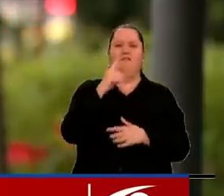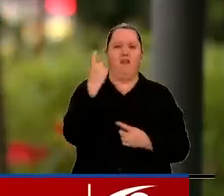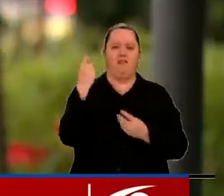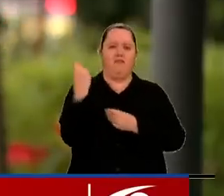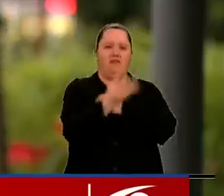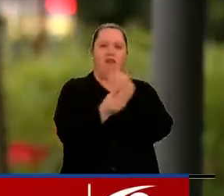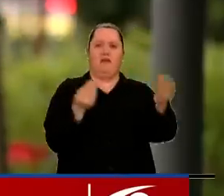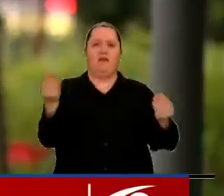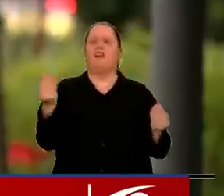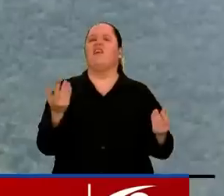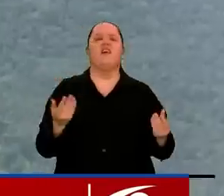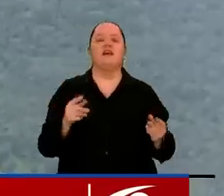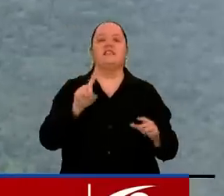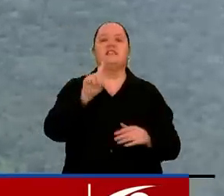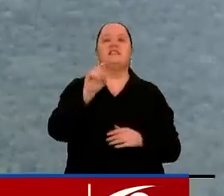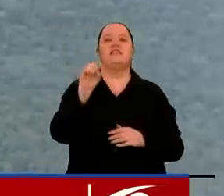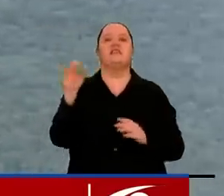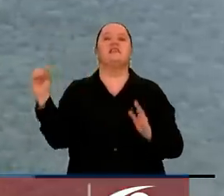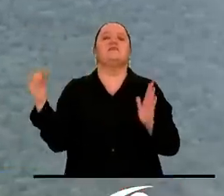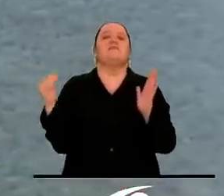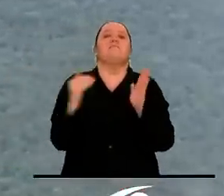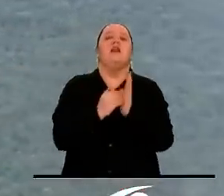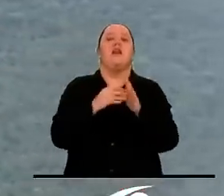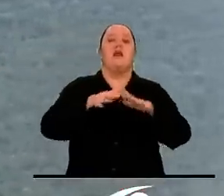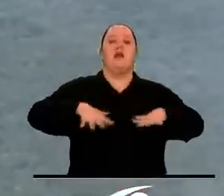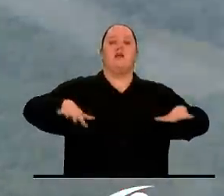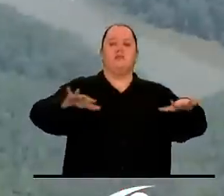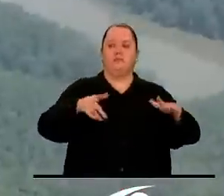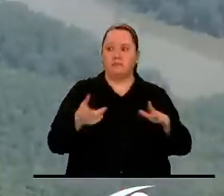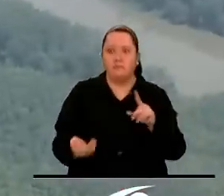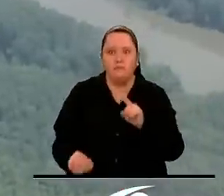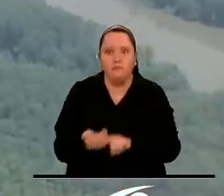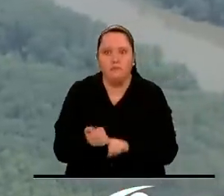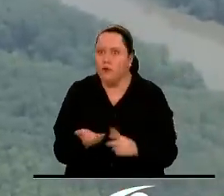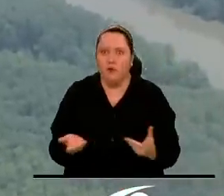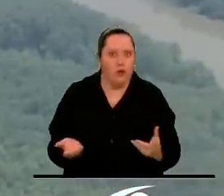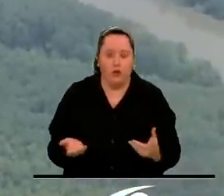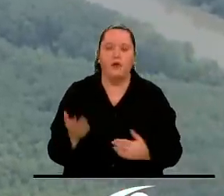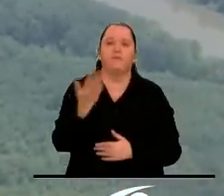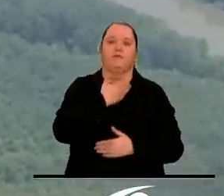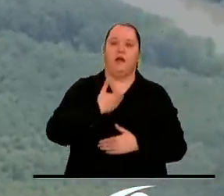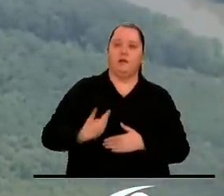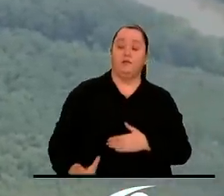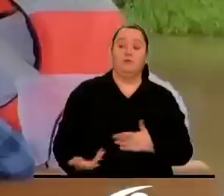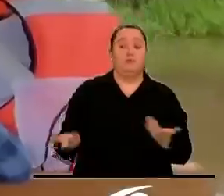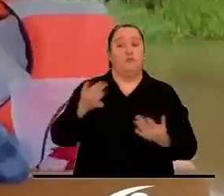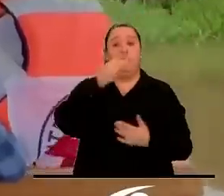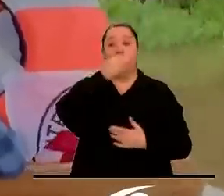de más de 600 mil hectáreas de tierra. De no hallarse estas tierras, la presidencia elevará la denuncia ante la Fiscalía.